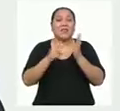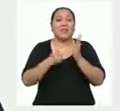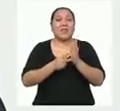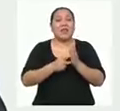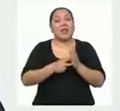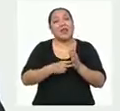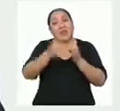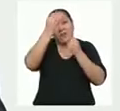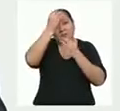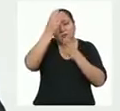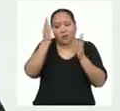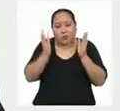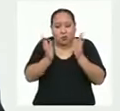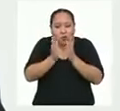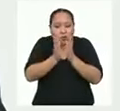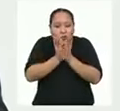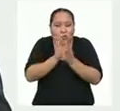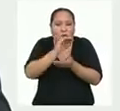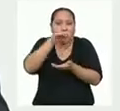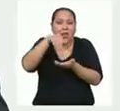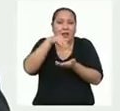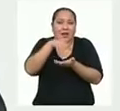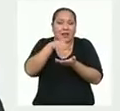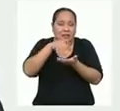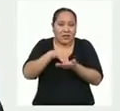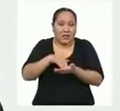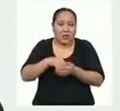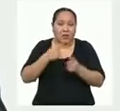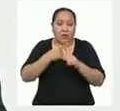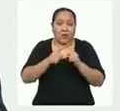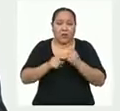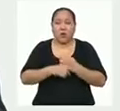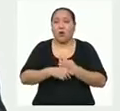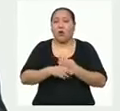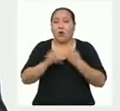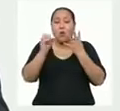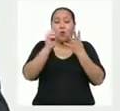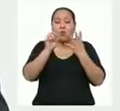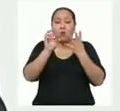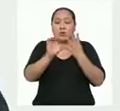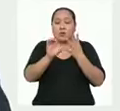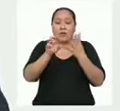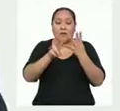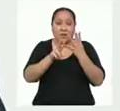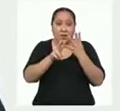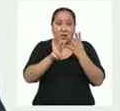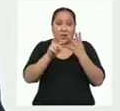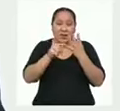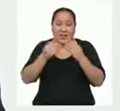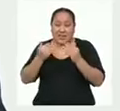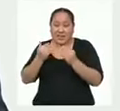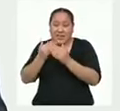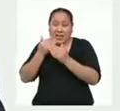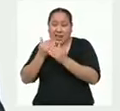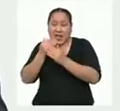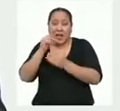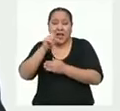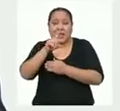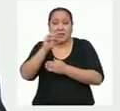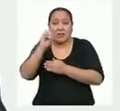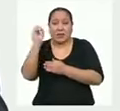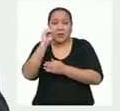están muy juntos respecto a la media, mientras que un coeficiente de variación cercano a 100%